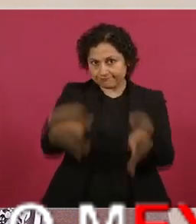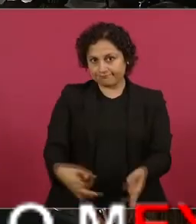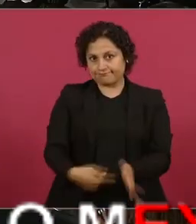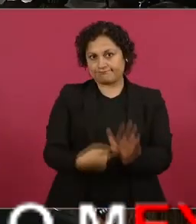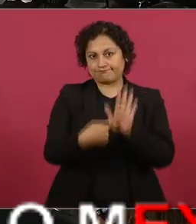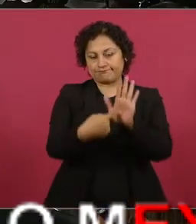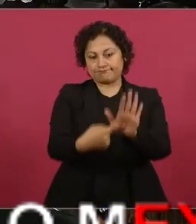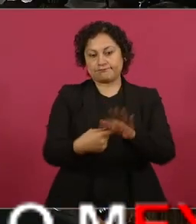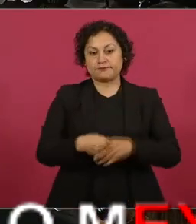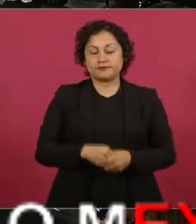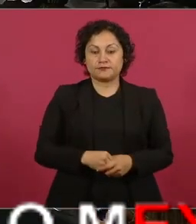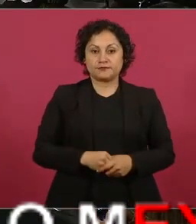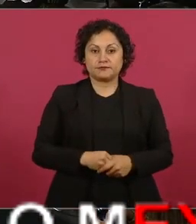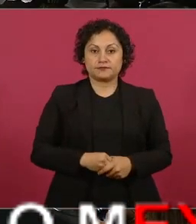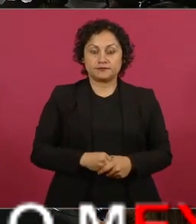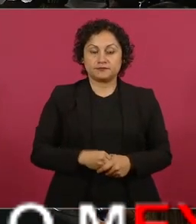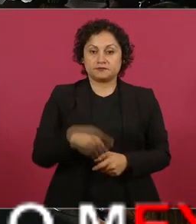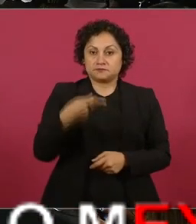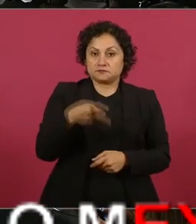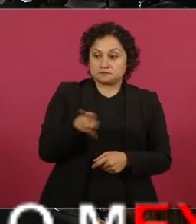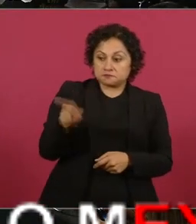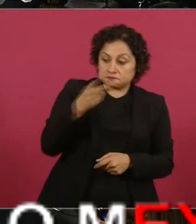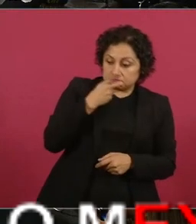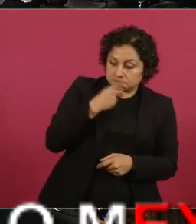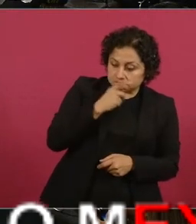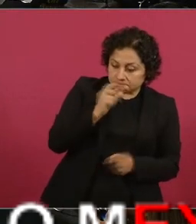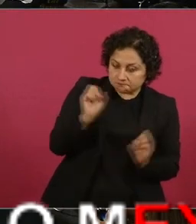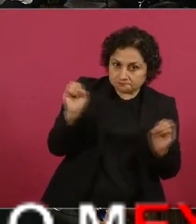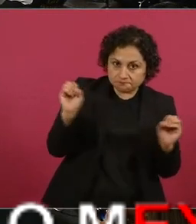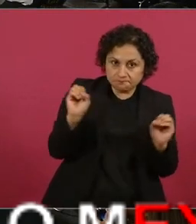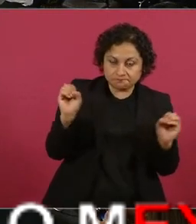Pero ya no han vuelto a decir nada.